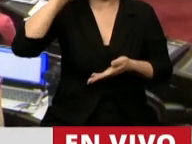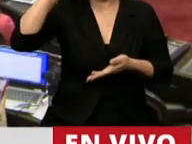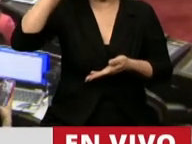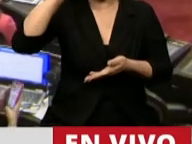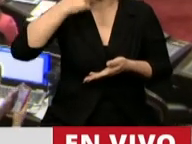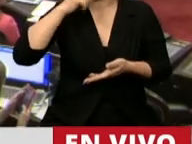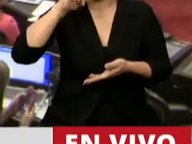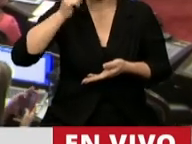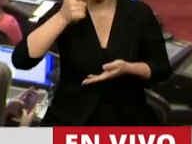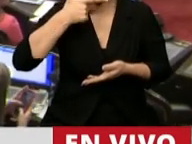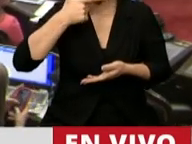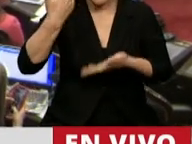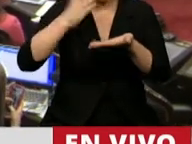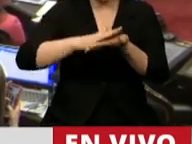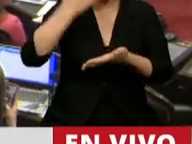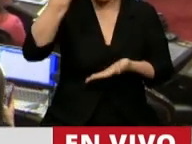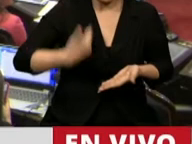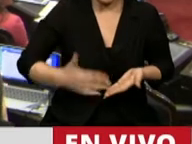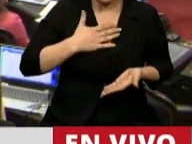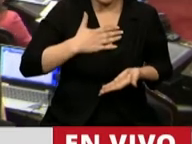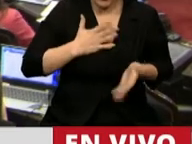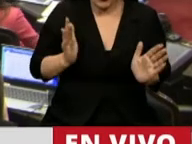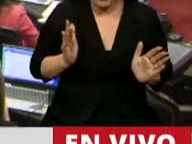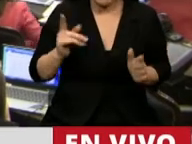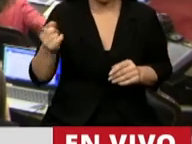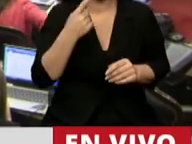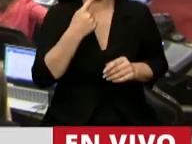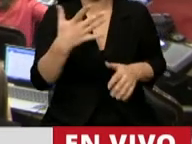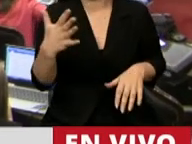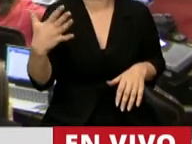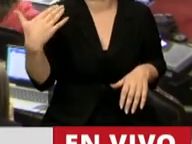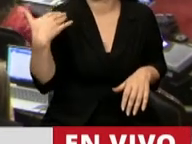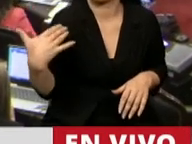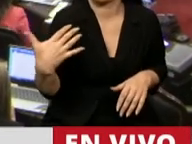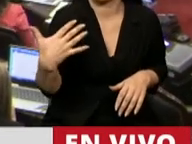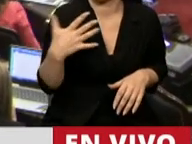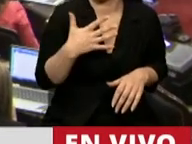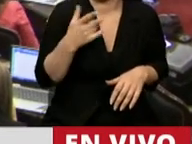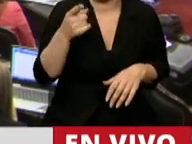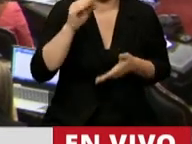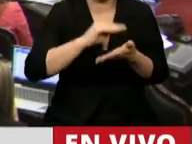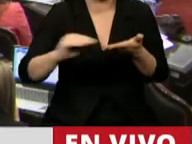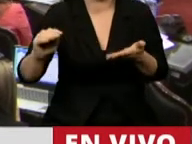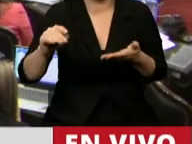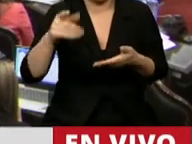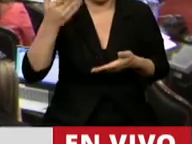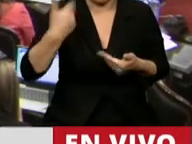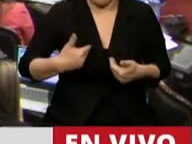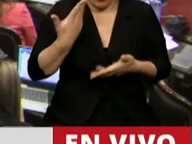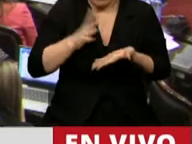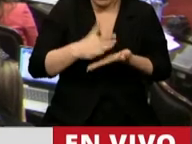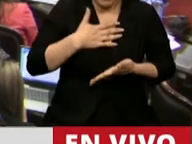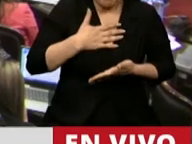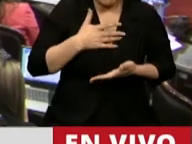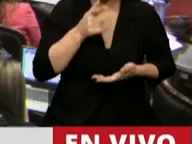ha referido a mi persona, ha dicho el pobre diputado Sarguini que parecía desmayarse y parecía llorar